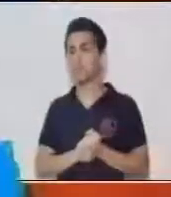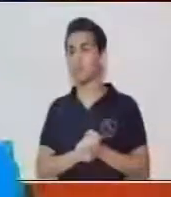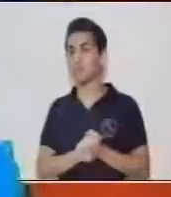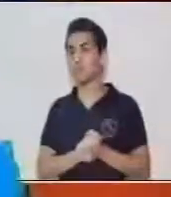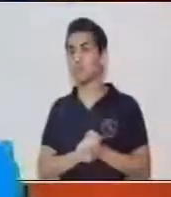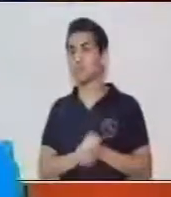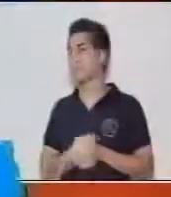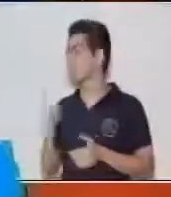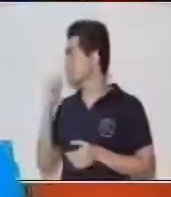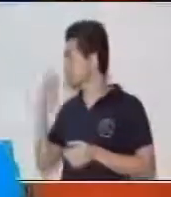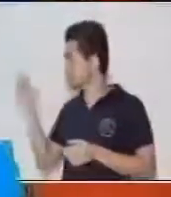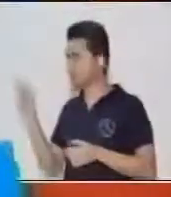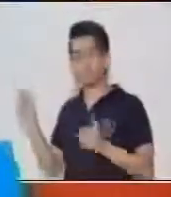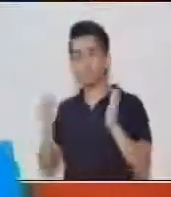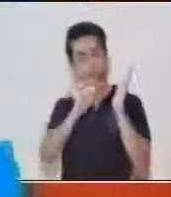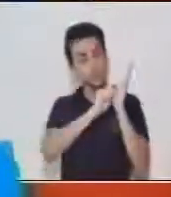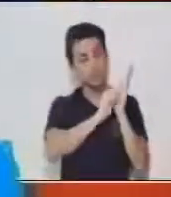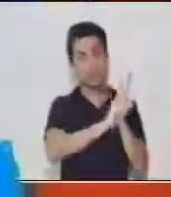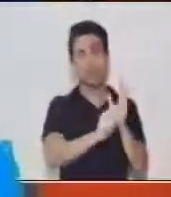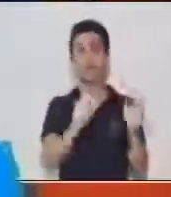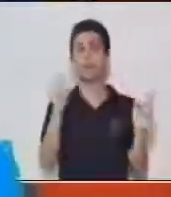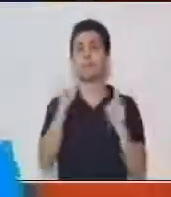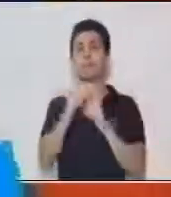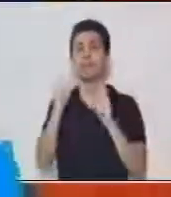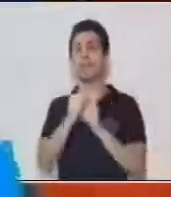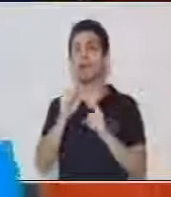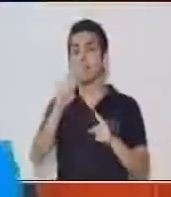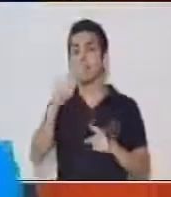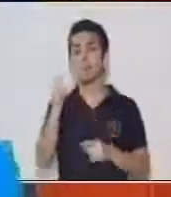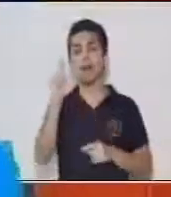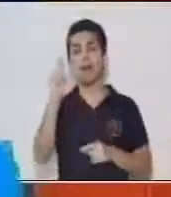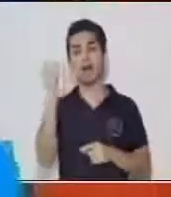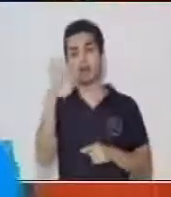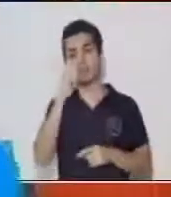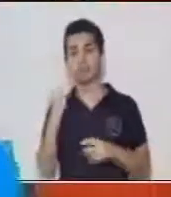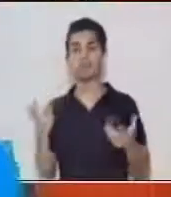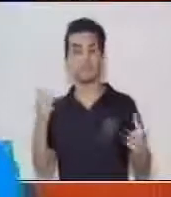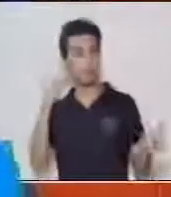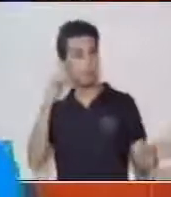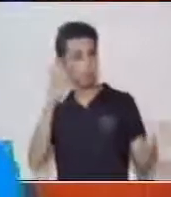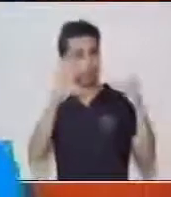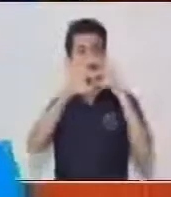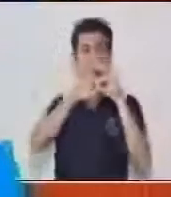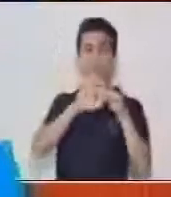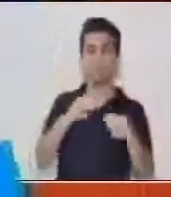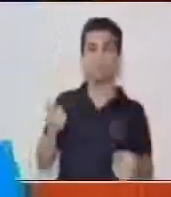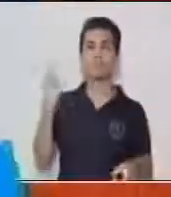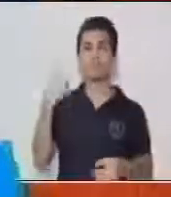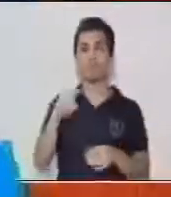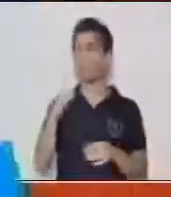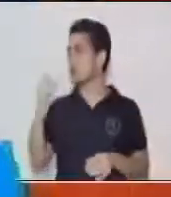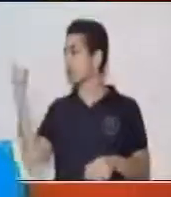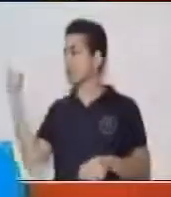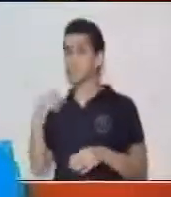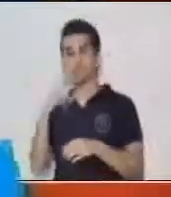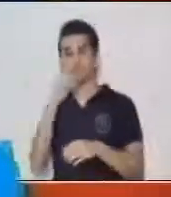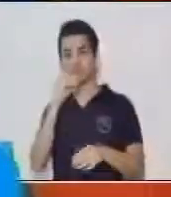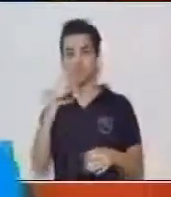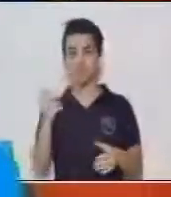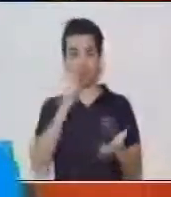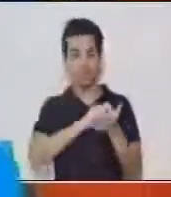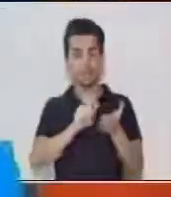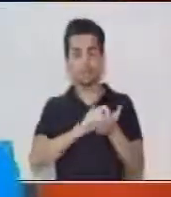vamos a subrayar la palabra vacas para que tenga un sentido de quién estamos hablando o estamos